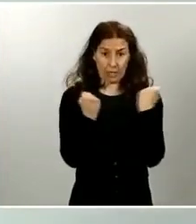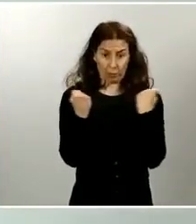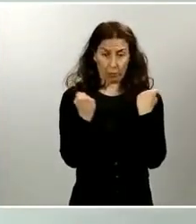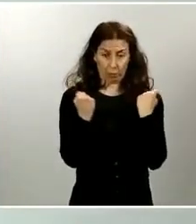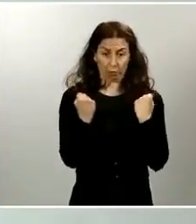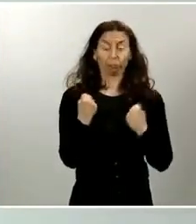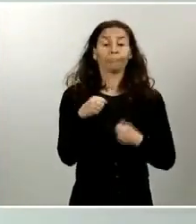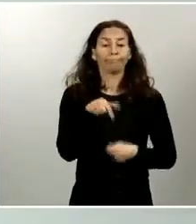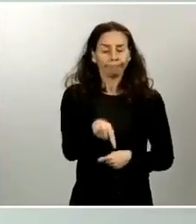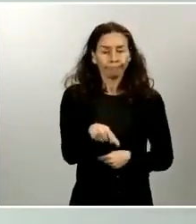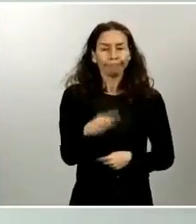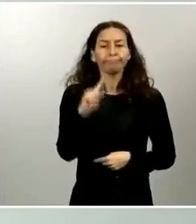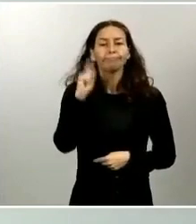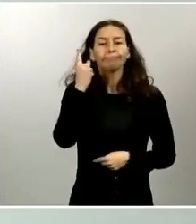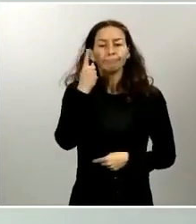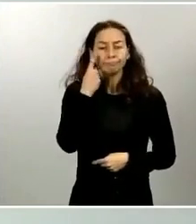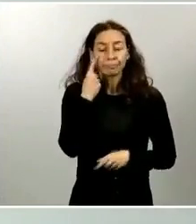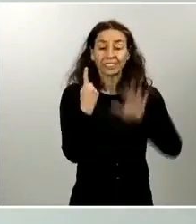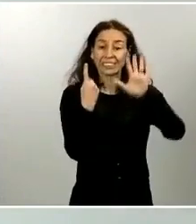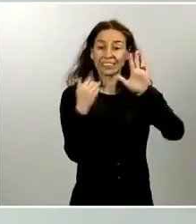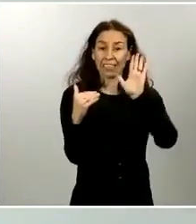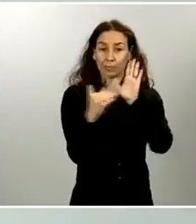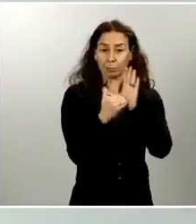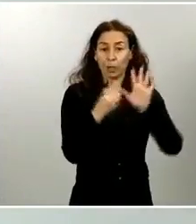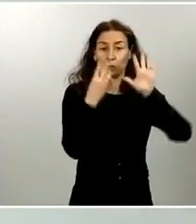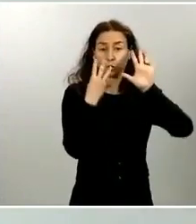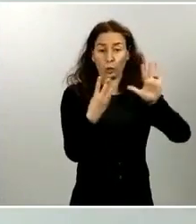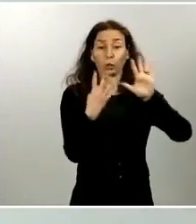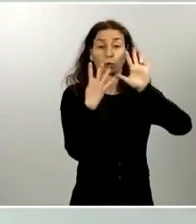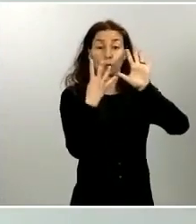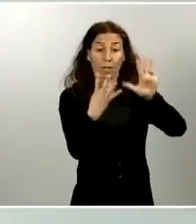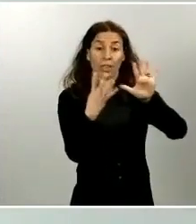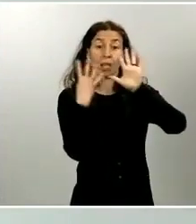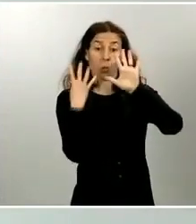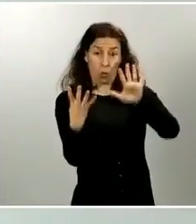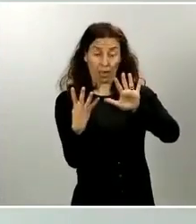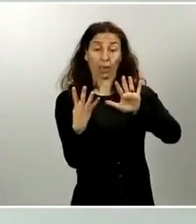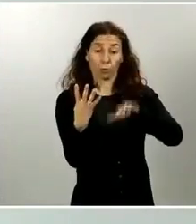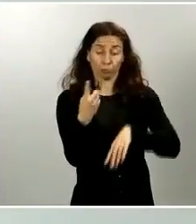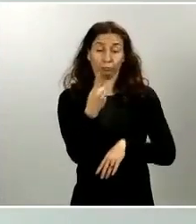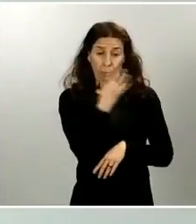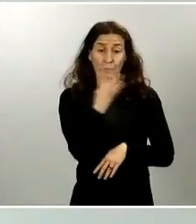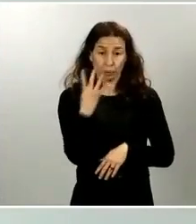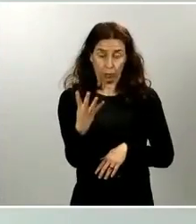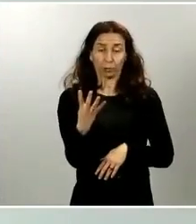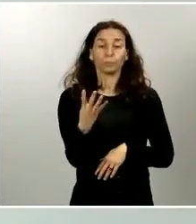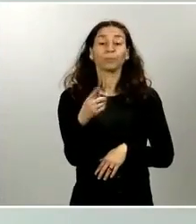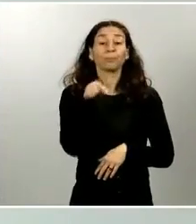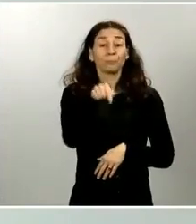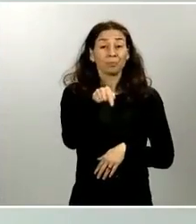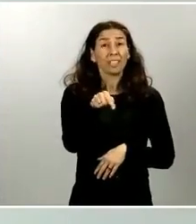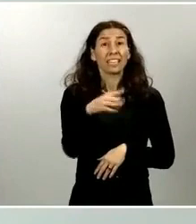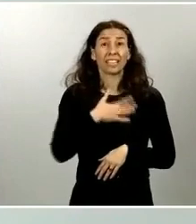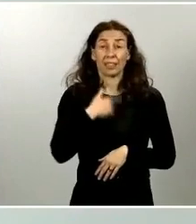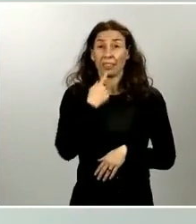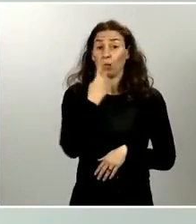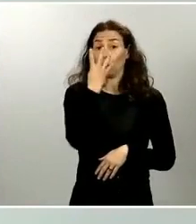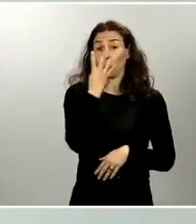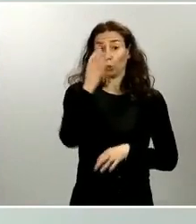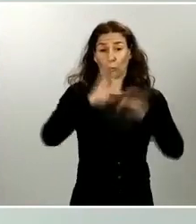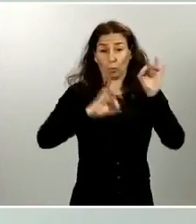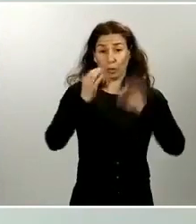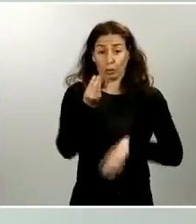tramitación de 6.844 denuncias, un 4,34% del total de las personas